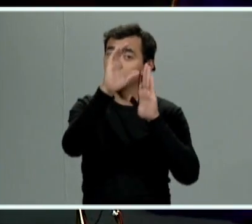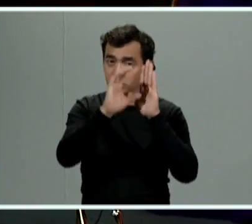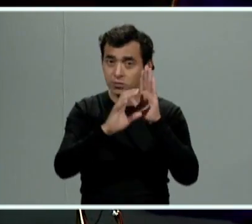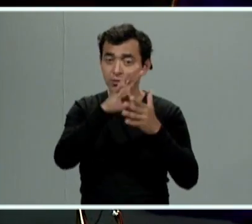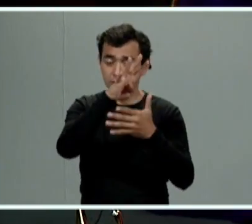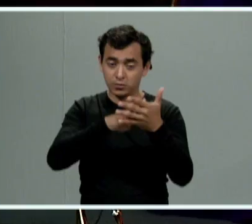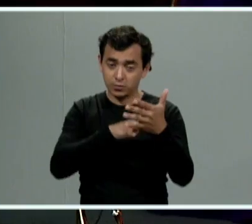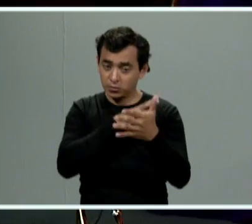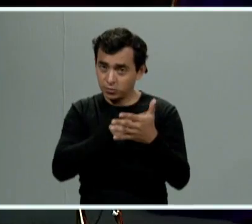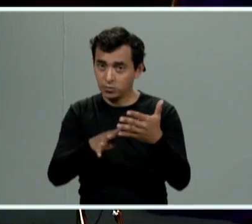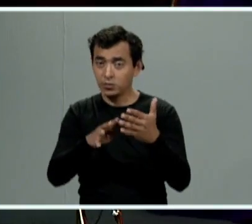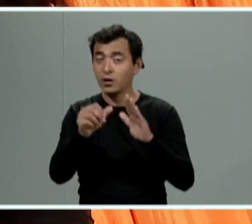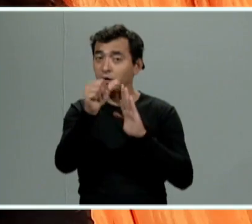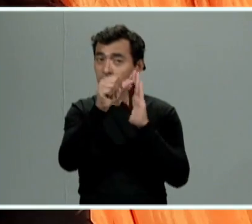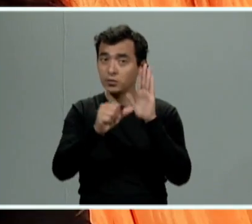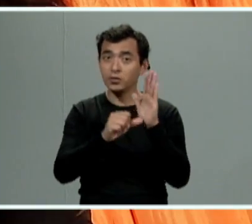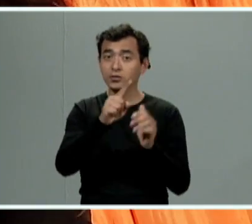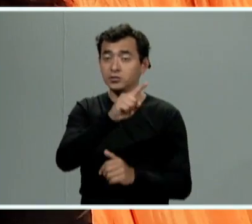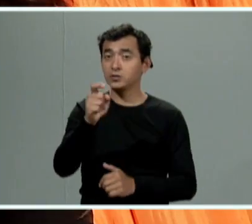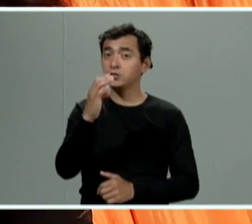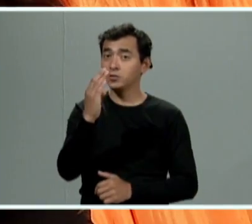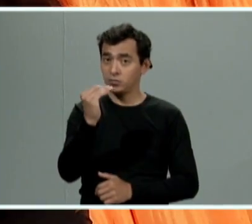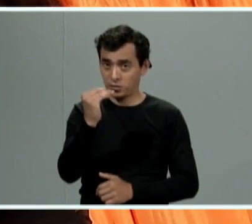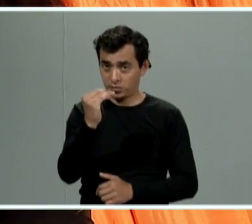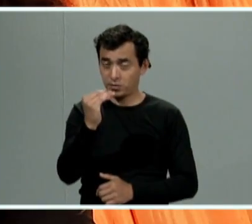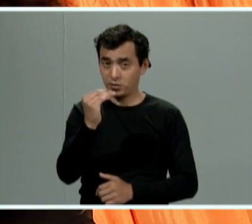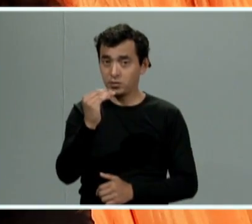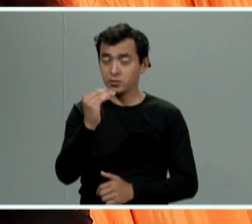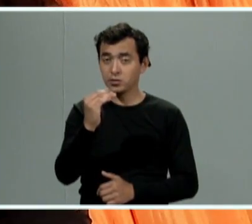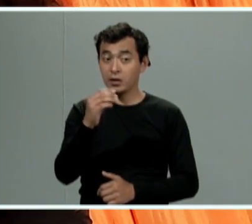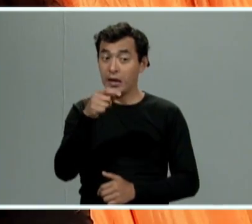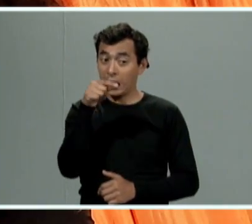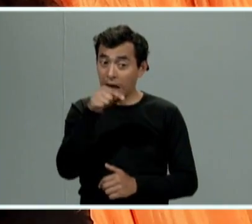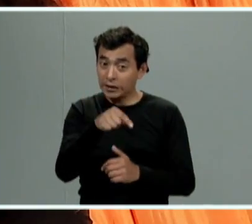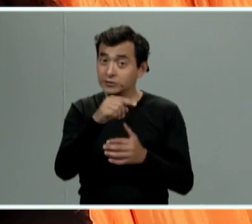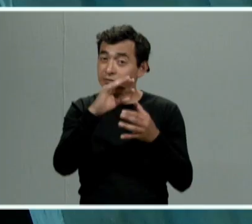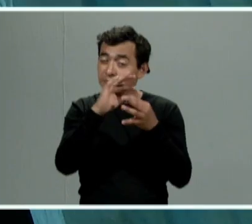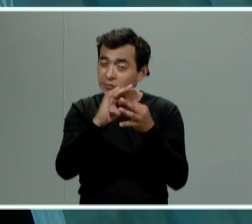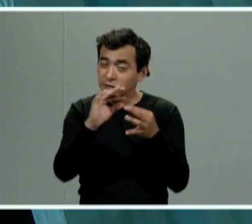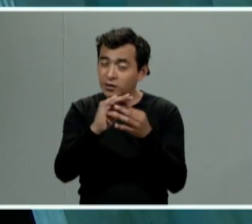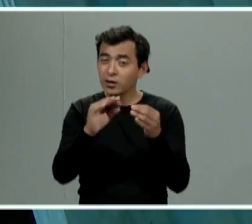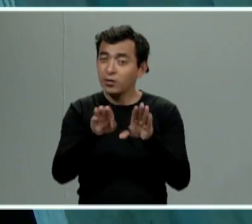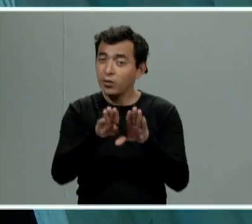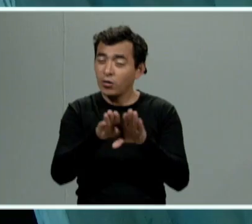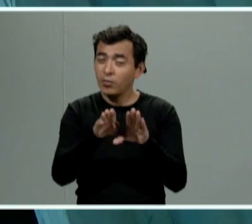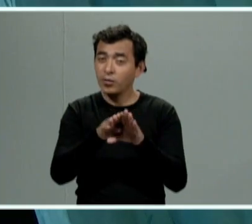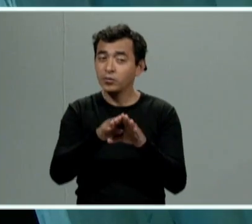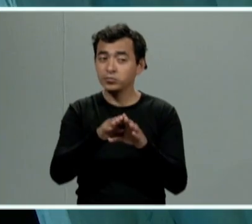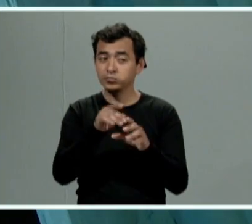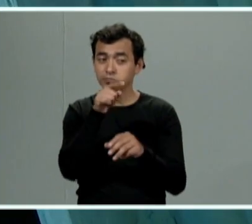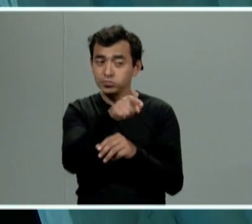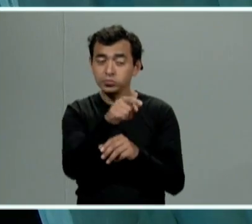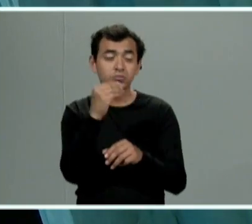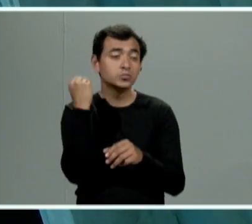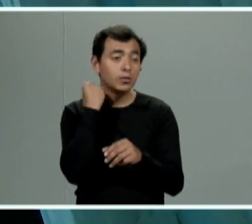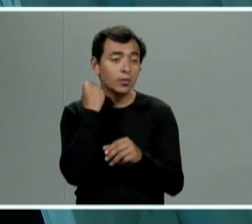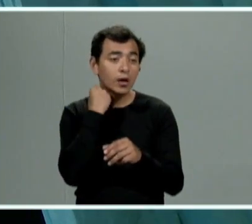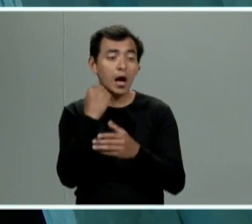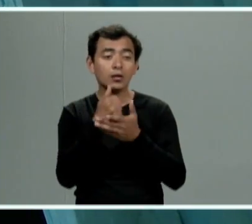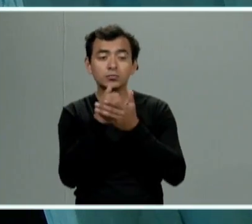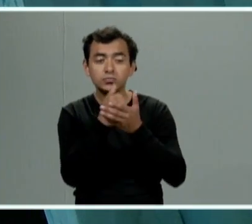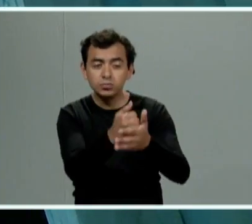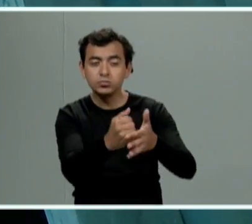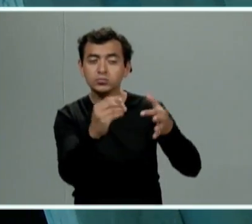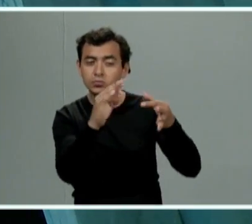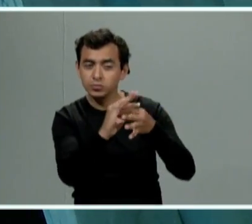109 del código nacional de procedimientos penales en el cual se establece uno de sus derechos es el contar con un asesor jurídico si en